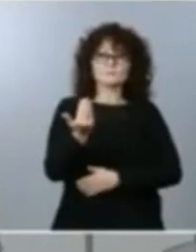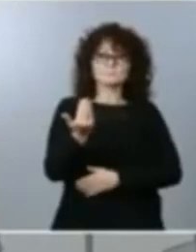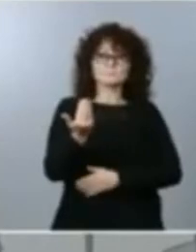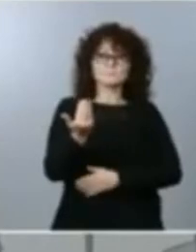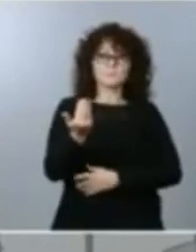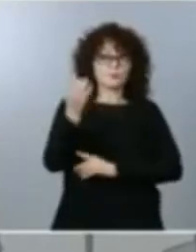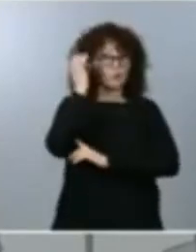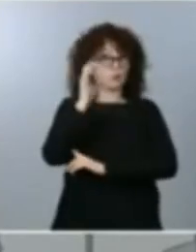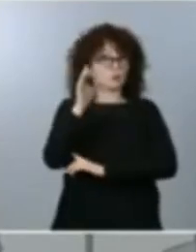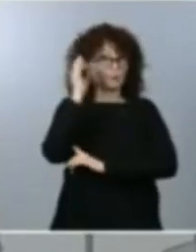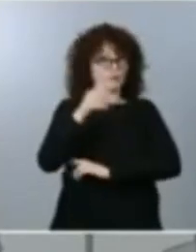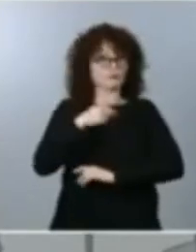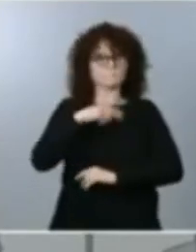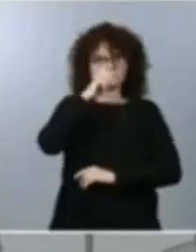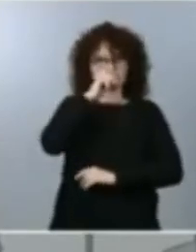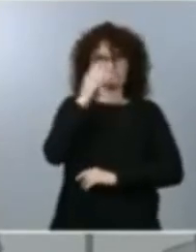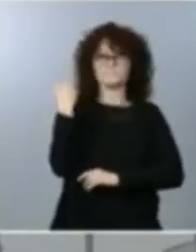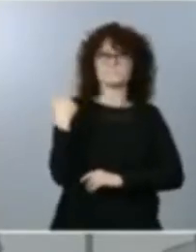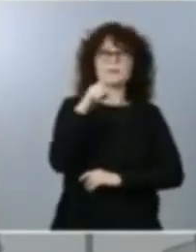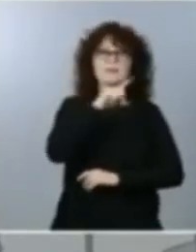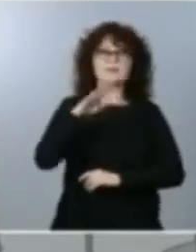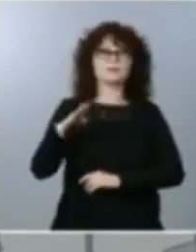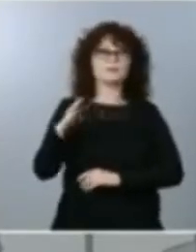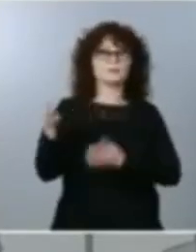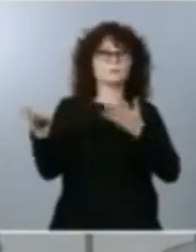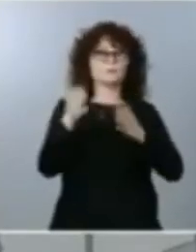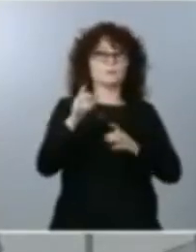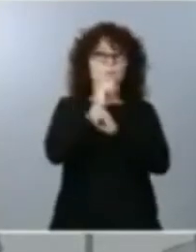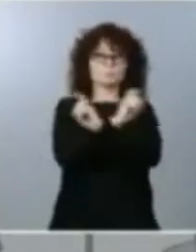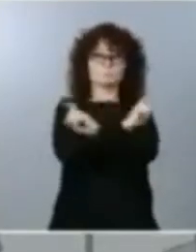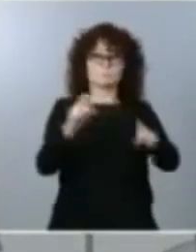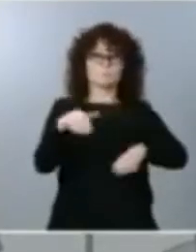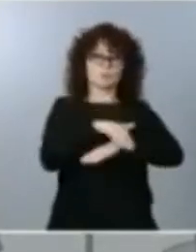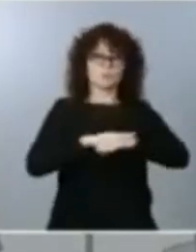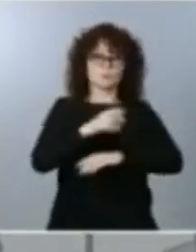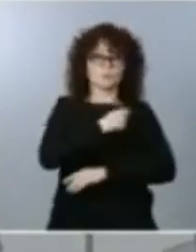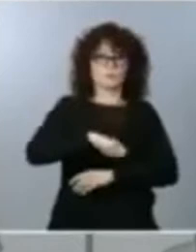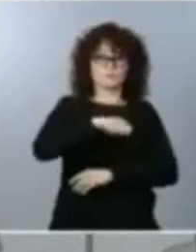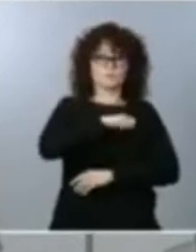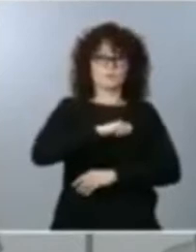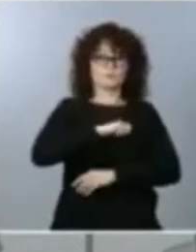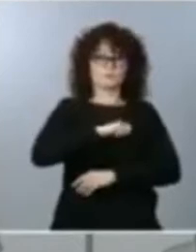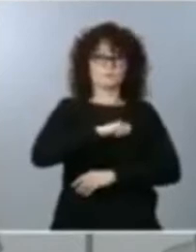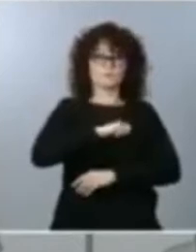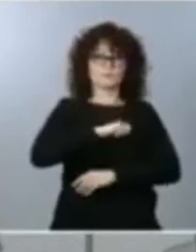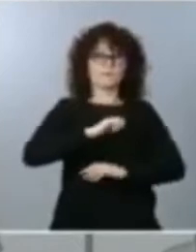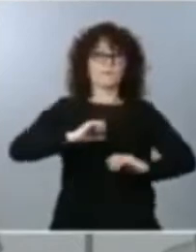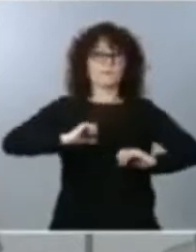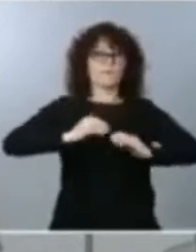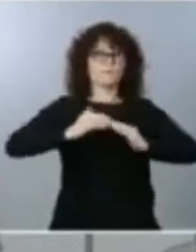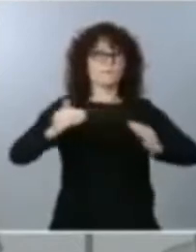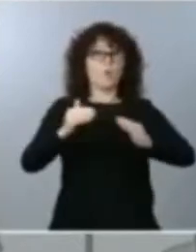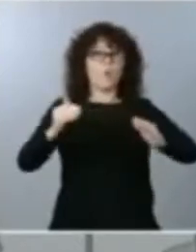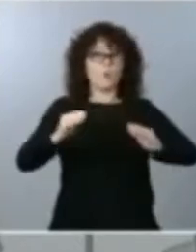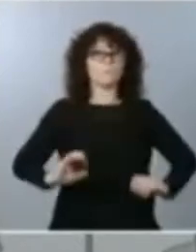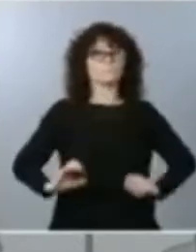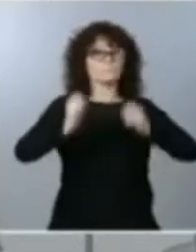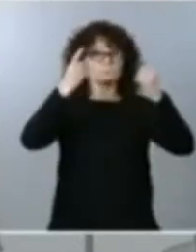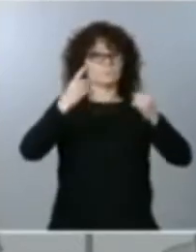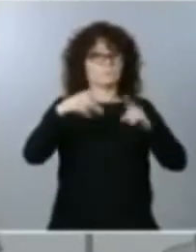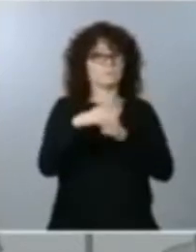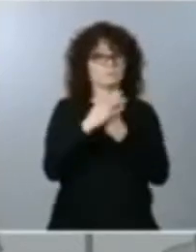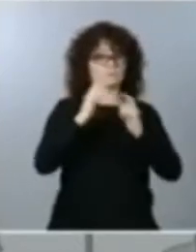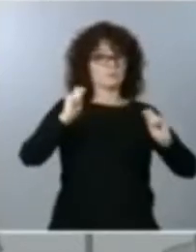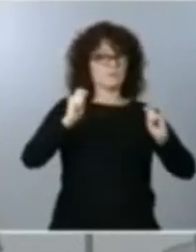el pasado 14 de marzo anunciamos desde el Gobierno de España la activación del primer estado de alarma en nuestro país y que,